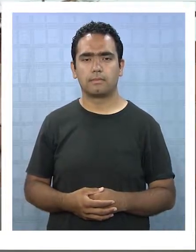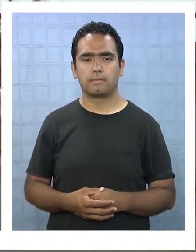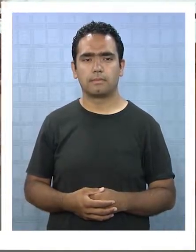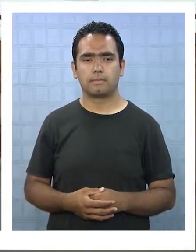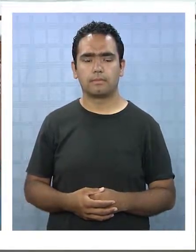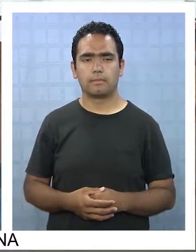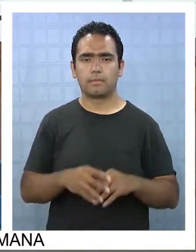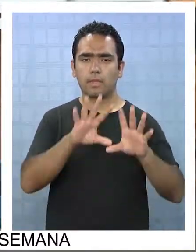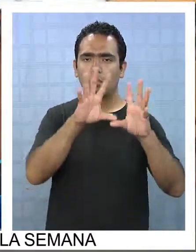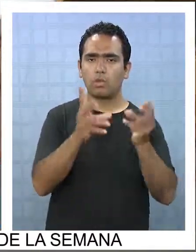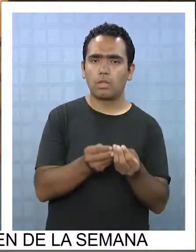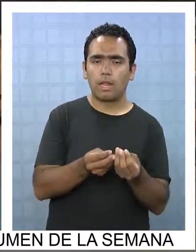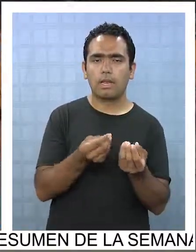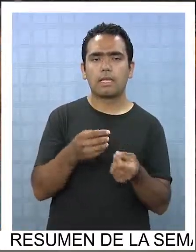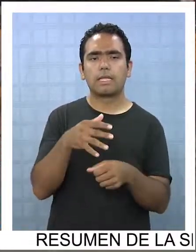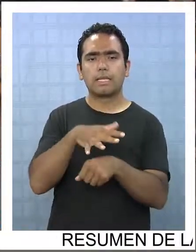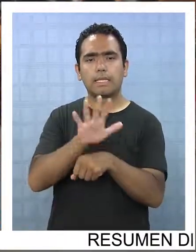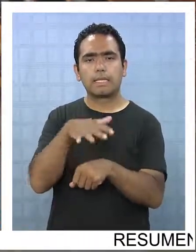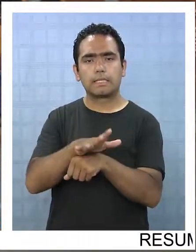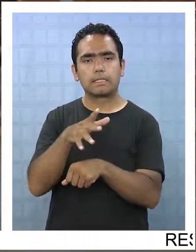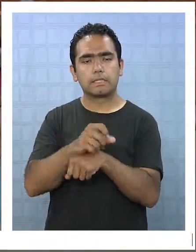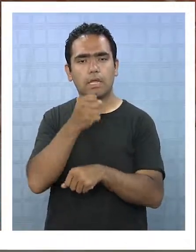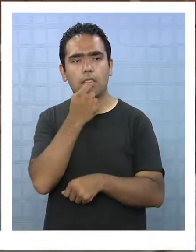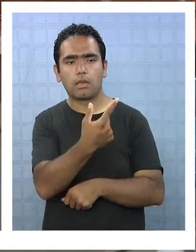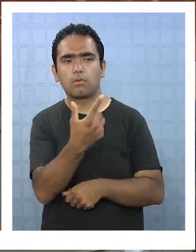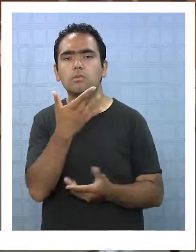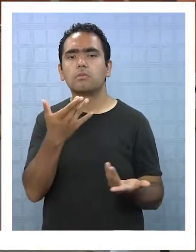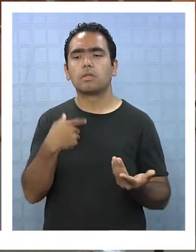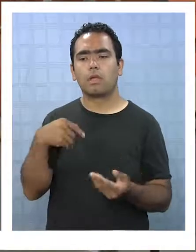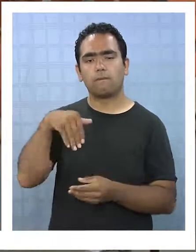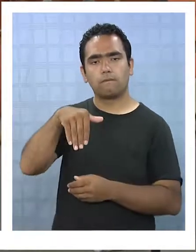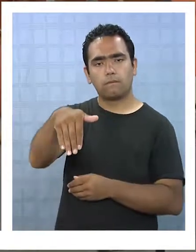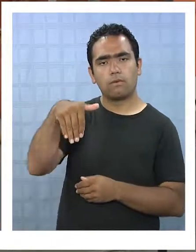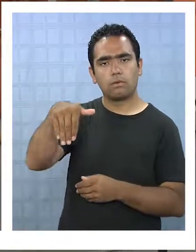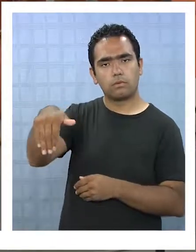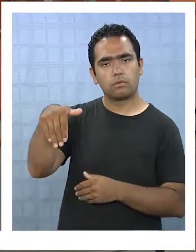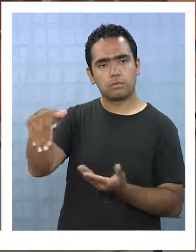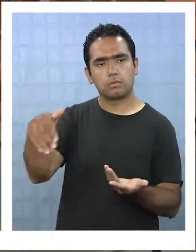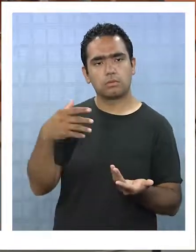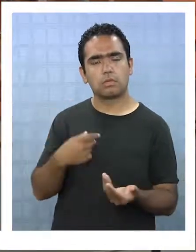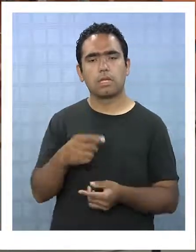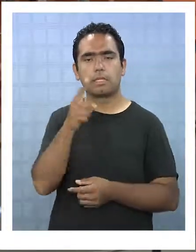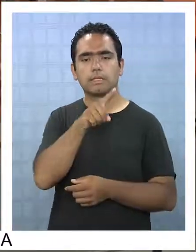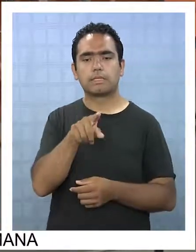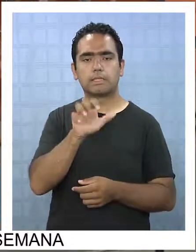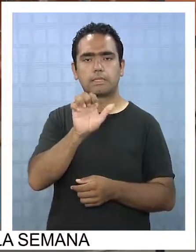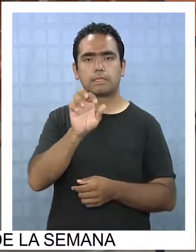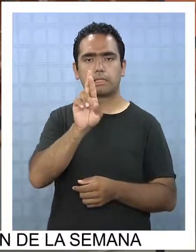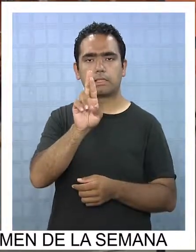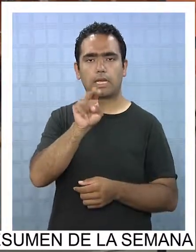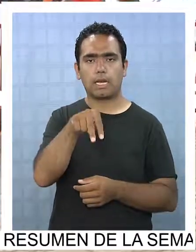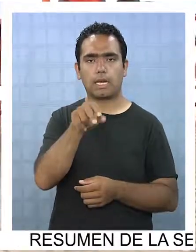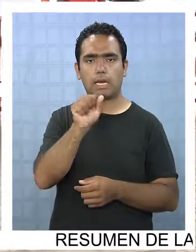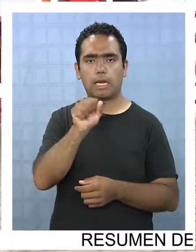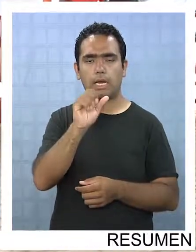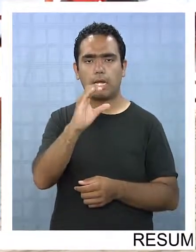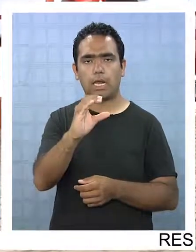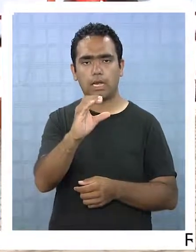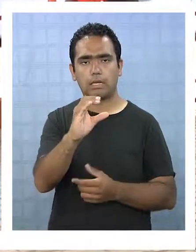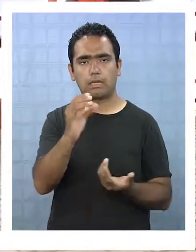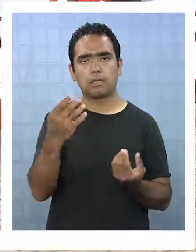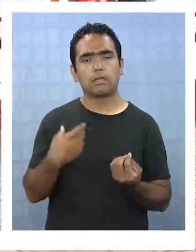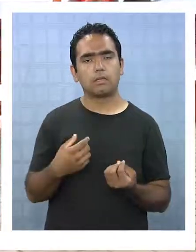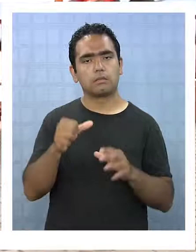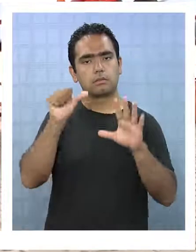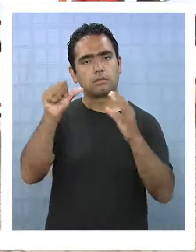Un total de 15 denuncias contra buses interregionales está interponiendo CERNAC en seis regiones del país, afectando a